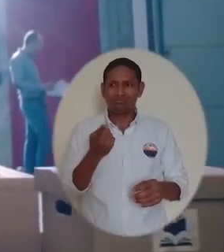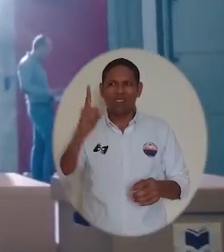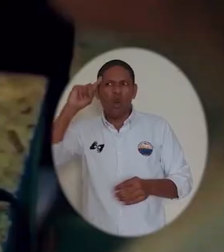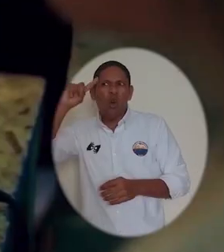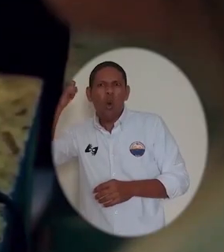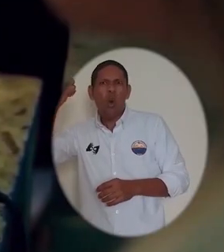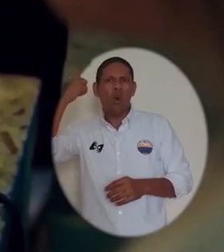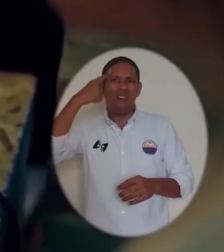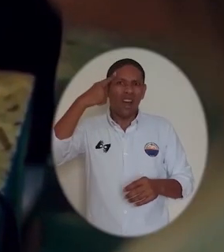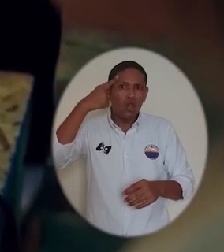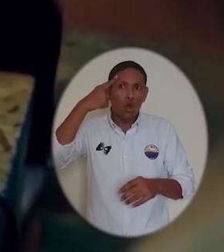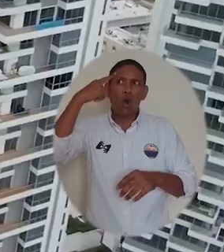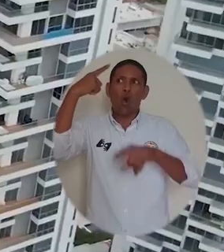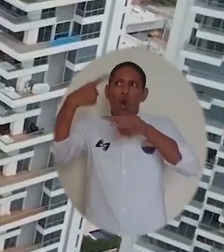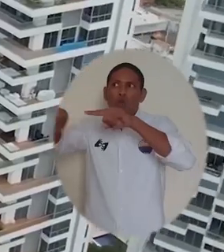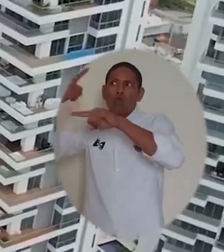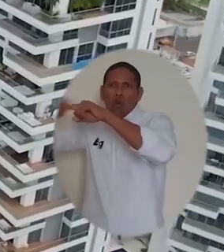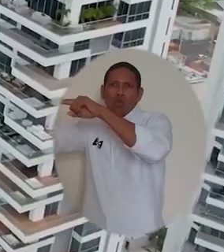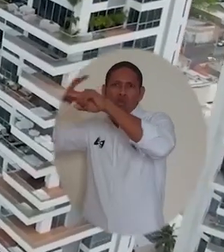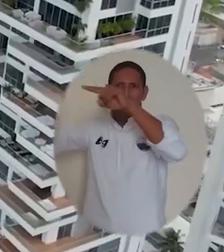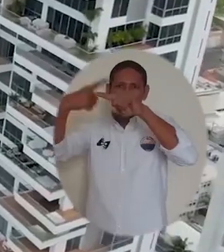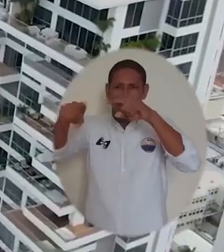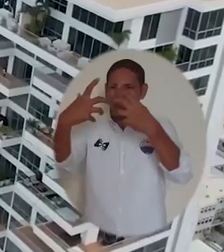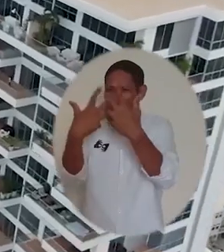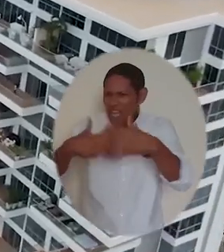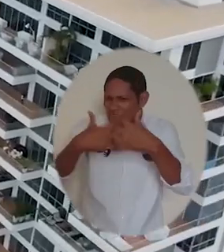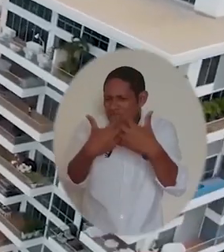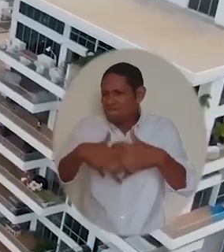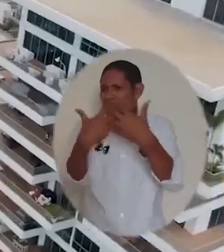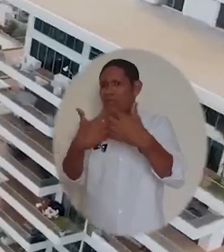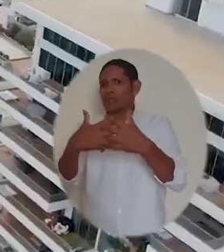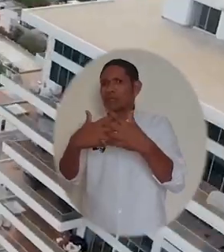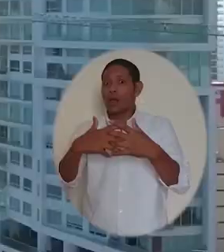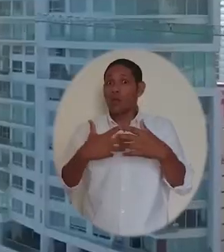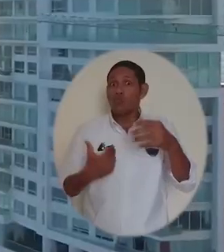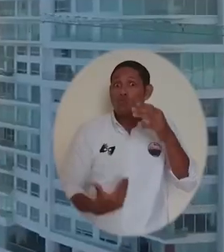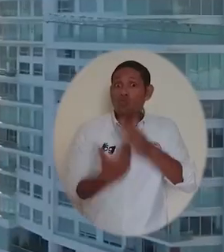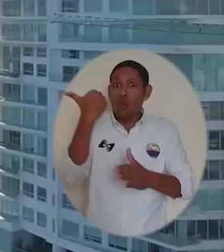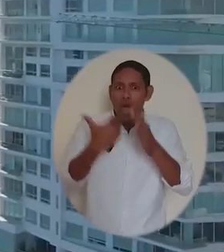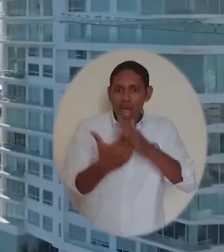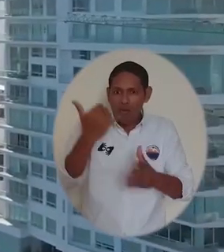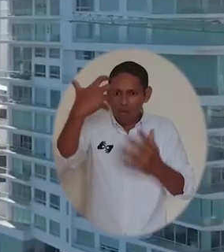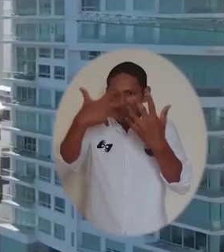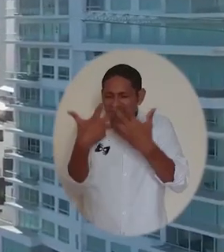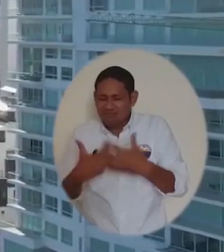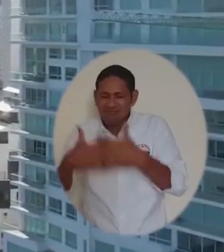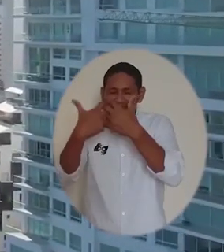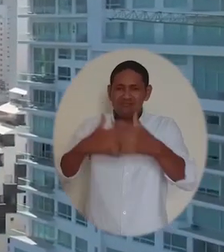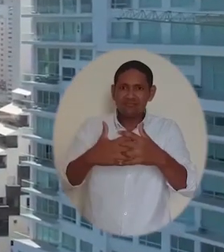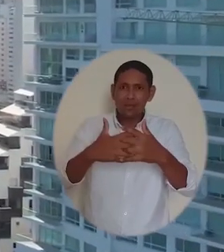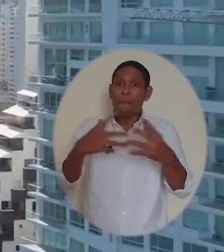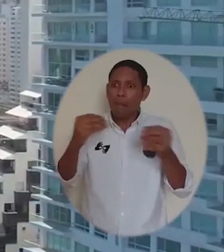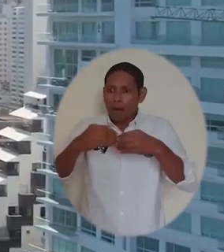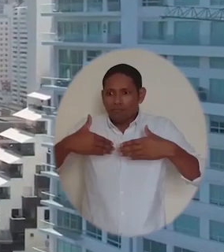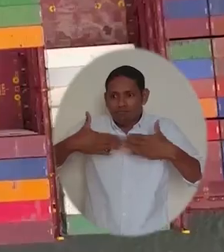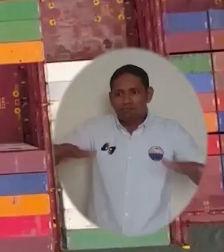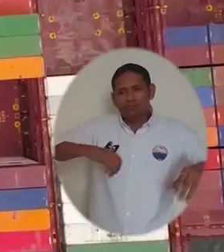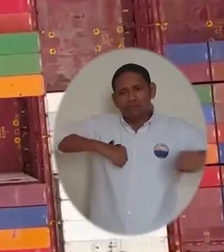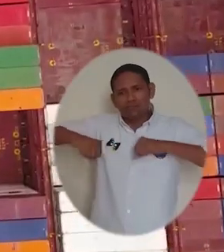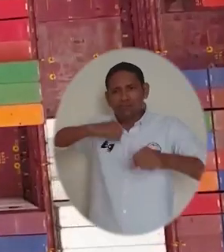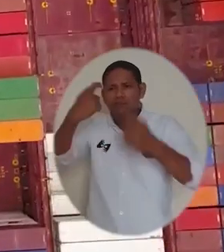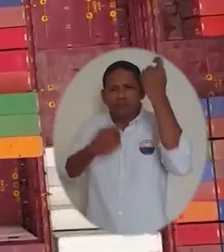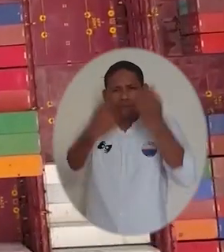conjuntamente entre las instituciones del Estado para apoyar a las empresas para apoyar a los emprendedores para tratar de salir y